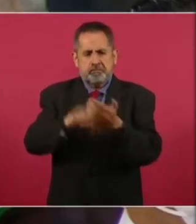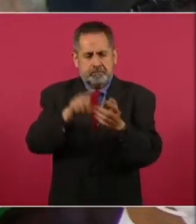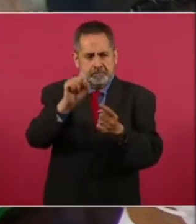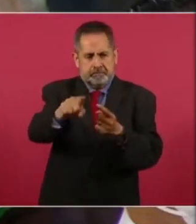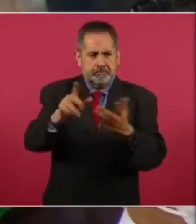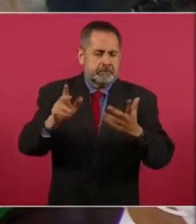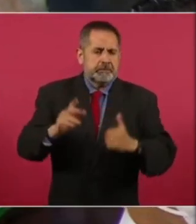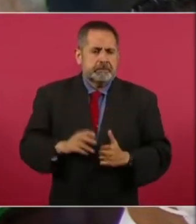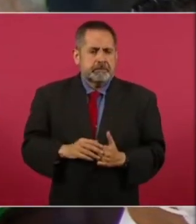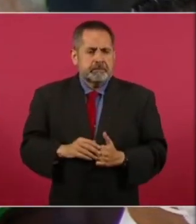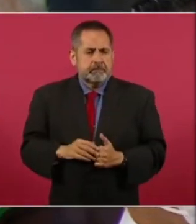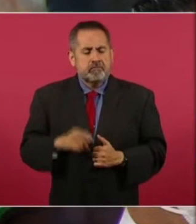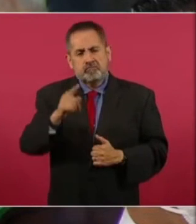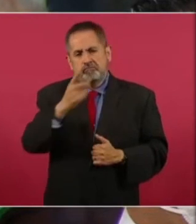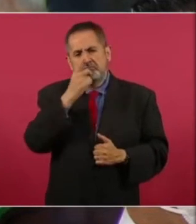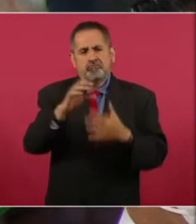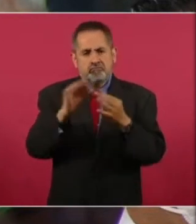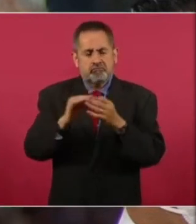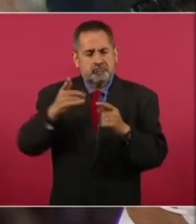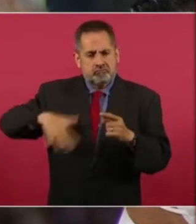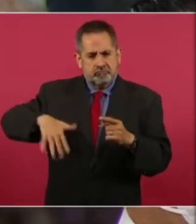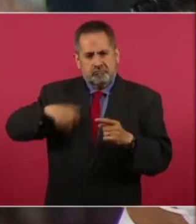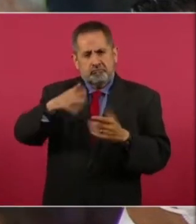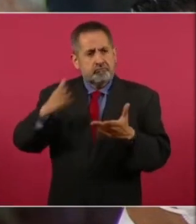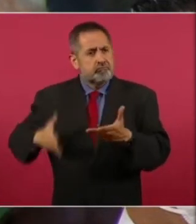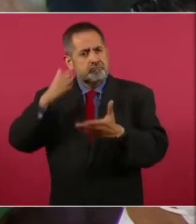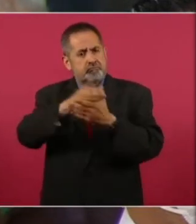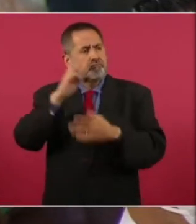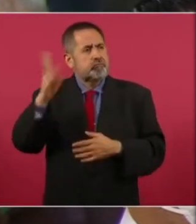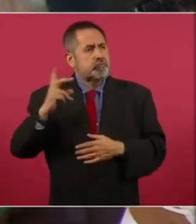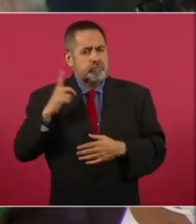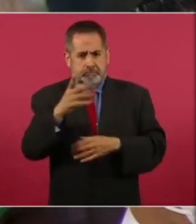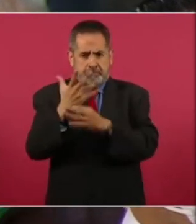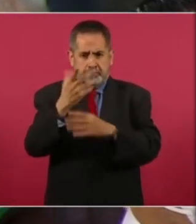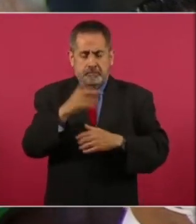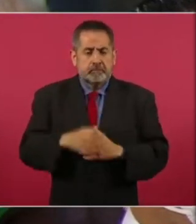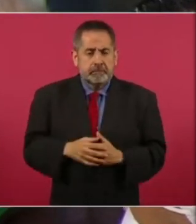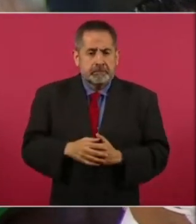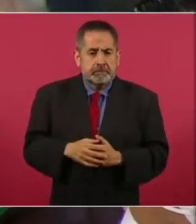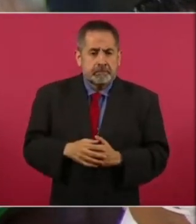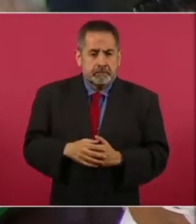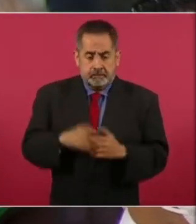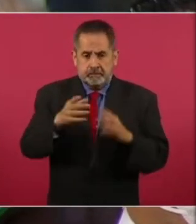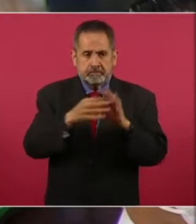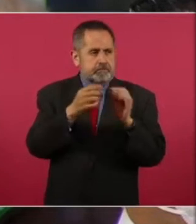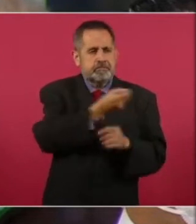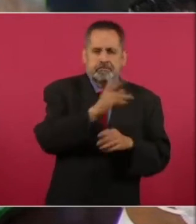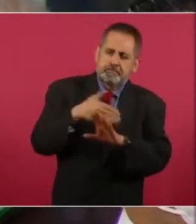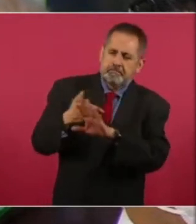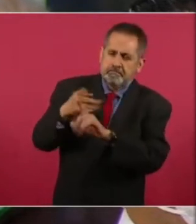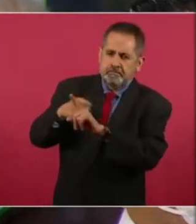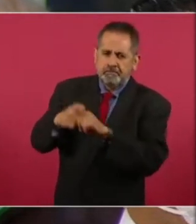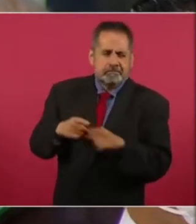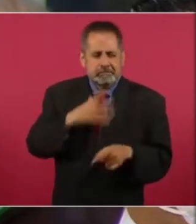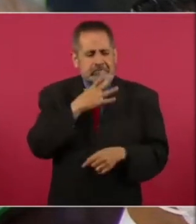esto. Usted dijo, ahora de su reciente visita a Washington. Esto no es un asunto, porque lo criticaron. Esas